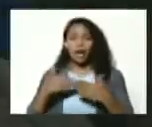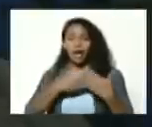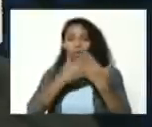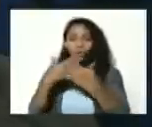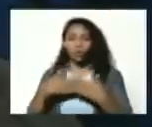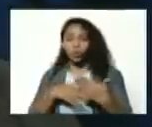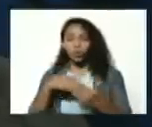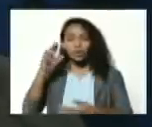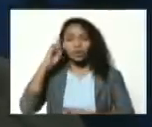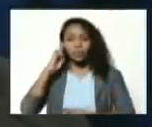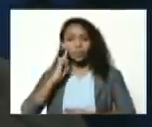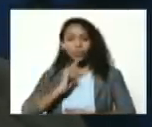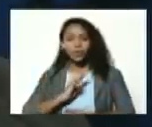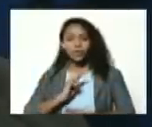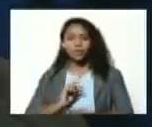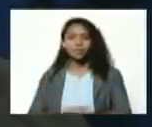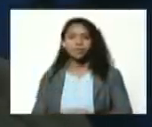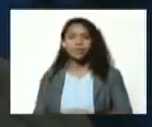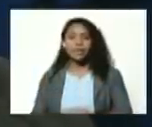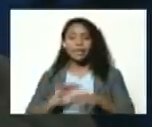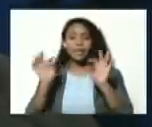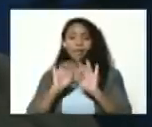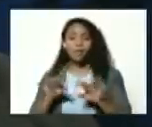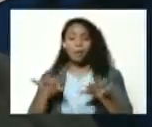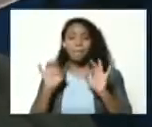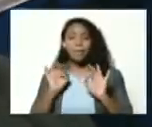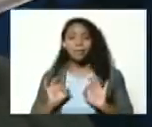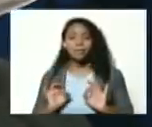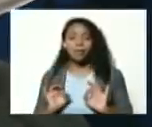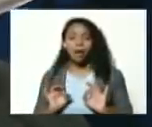Alejandro y de manera muy especial